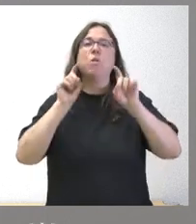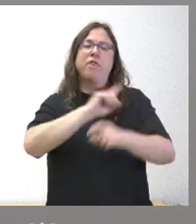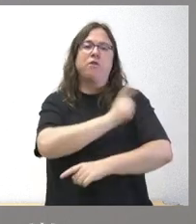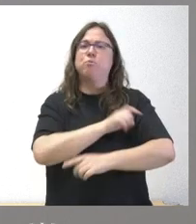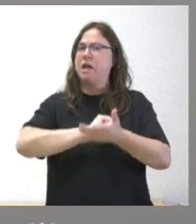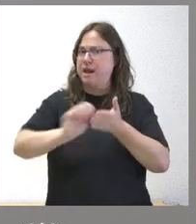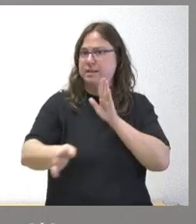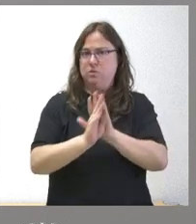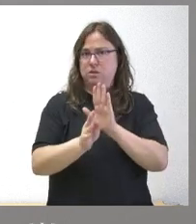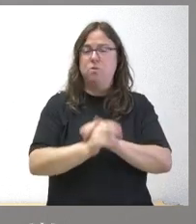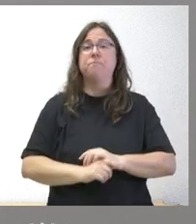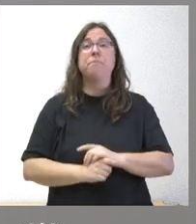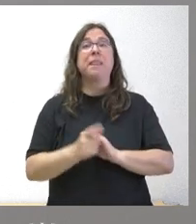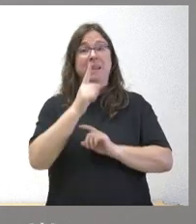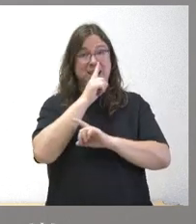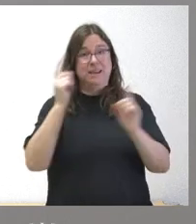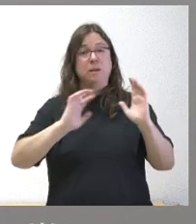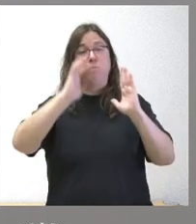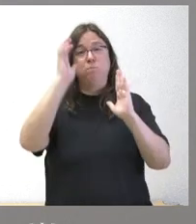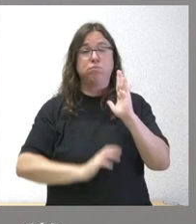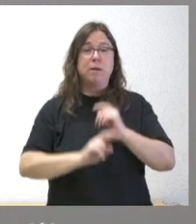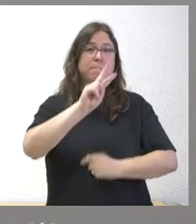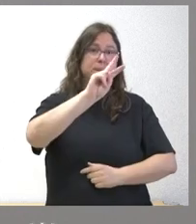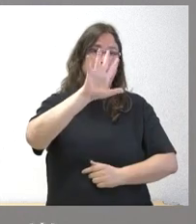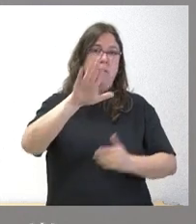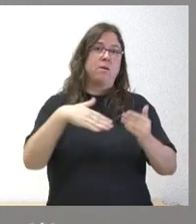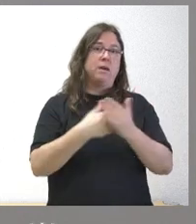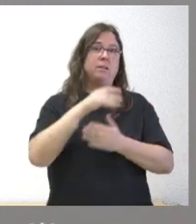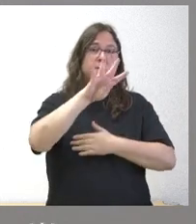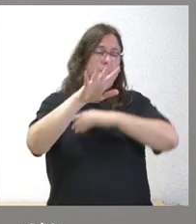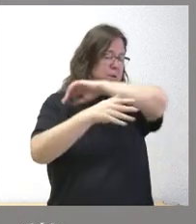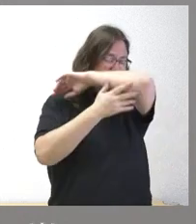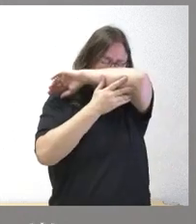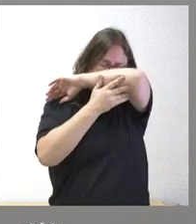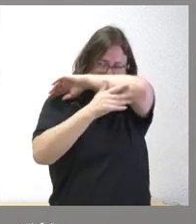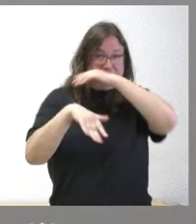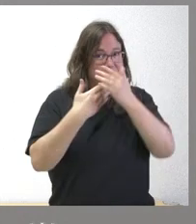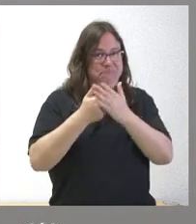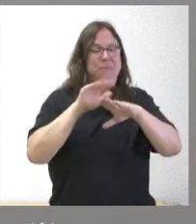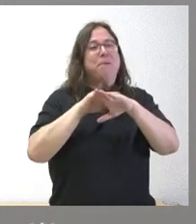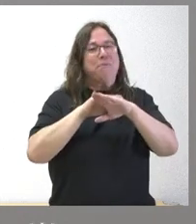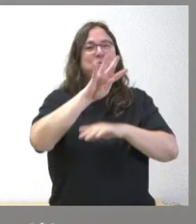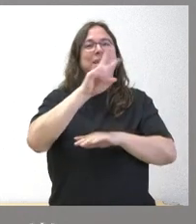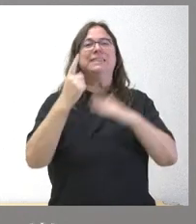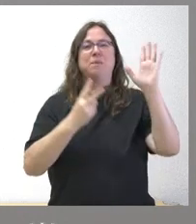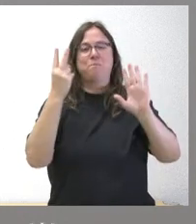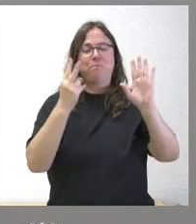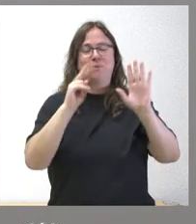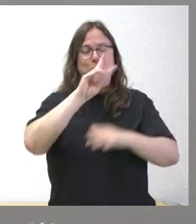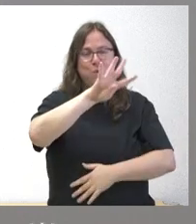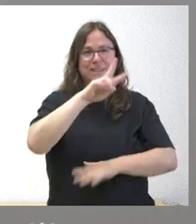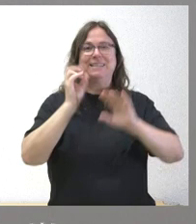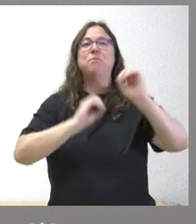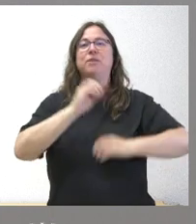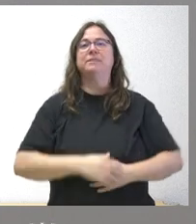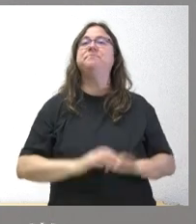La rebaja de este año va entre el 25 y el 47%, según los casos. Las bajadas van desde el